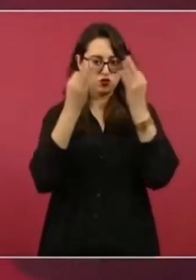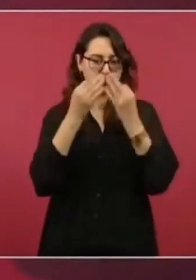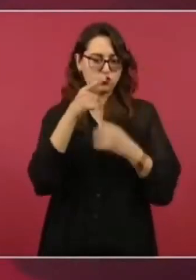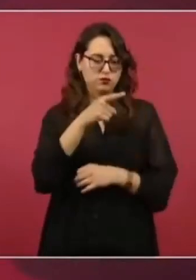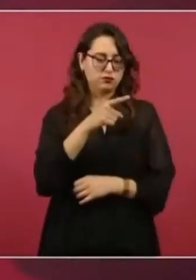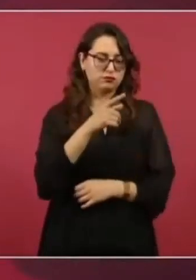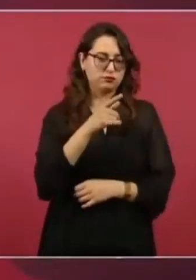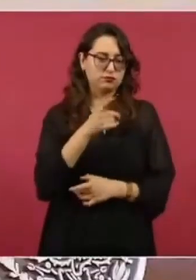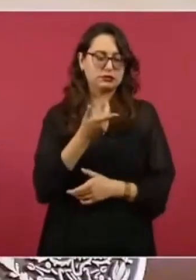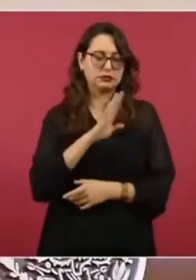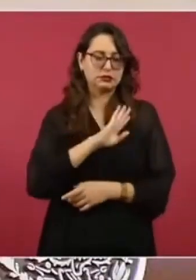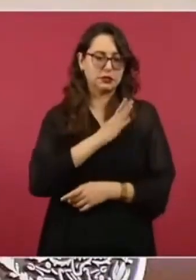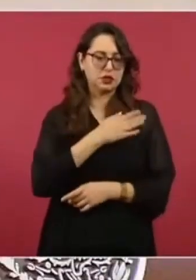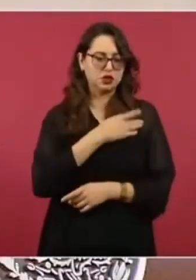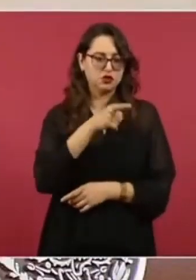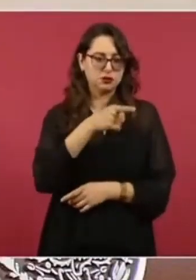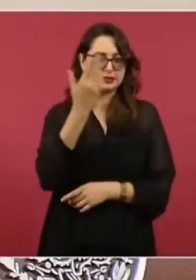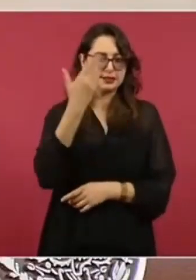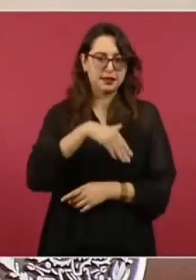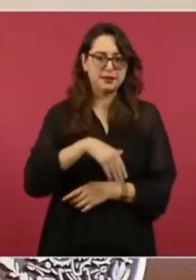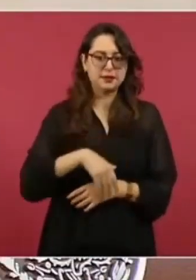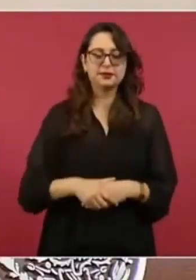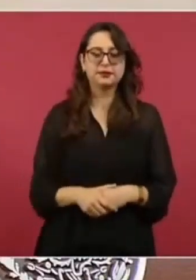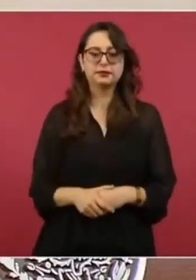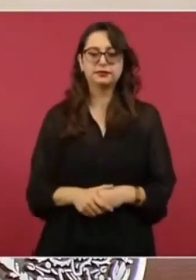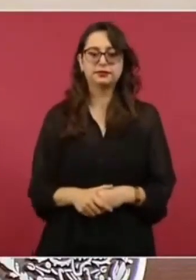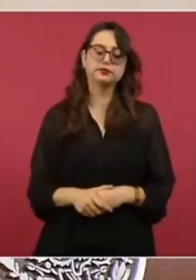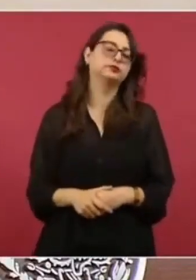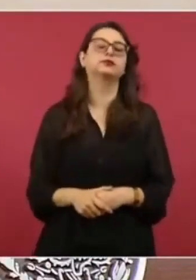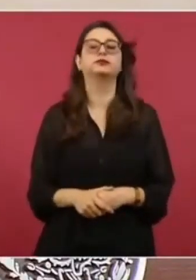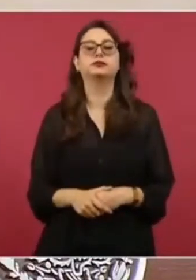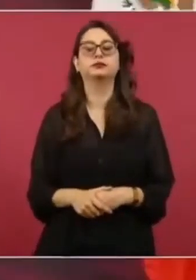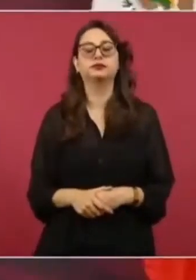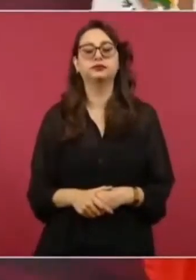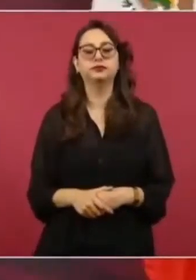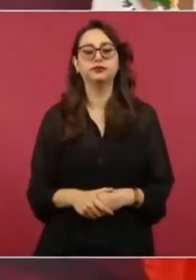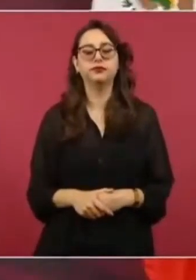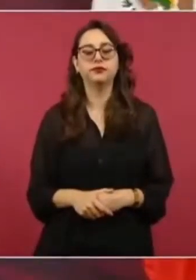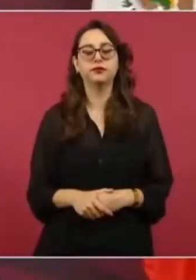hablaba español. Y él les iba a traducir.